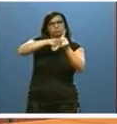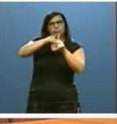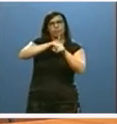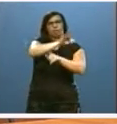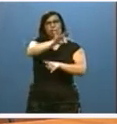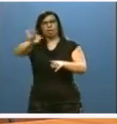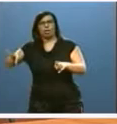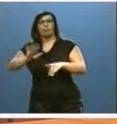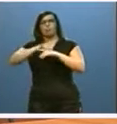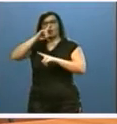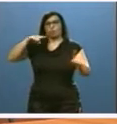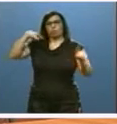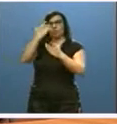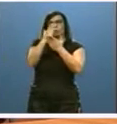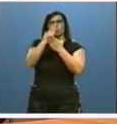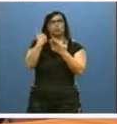-2018.